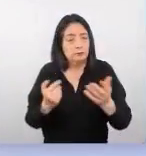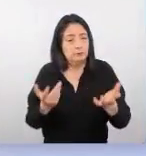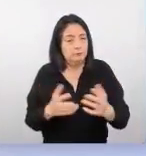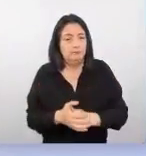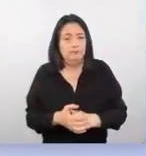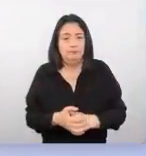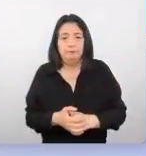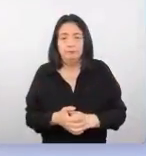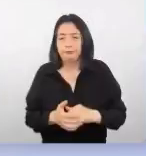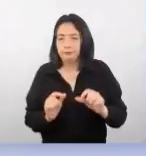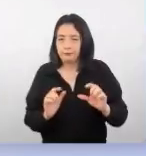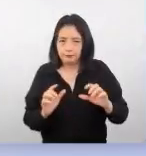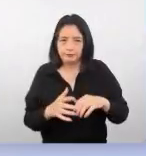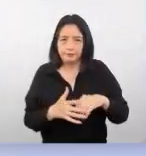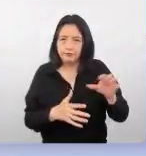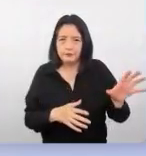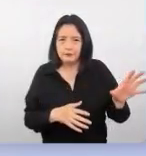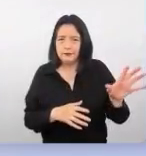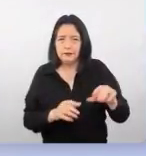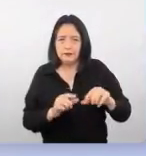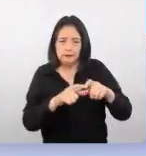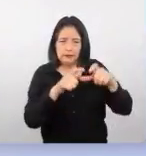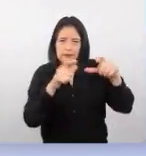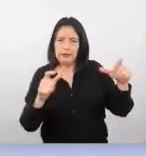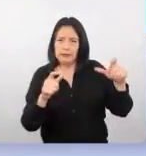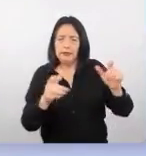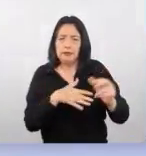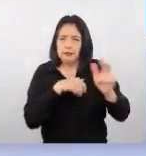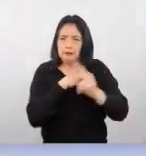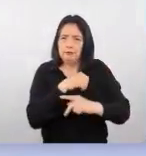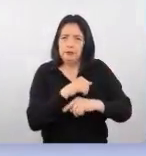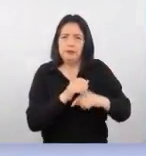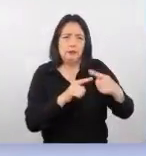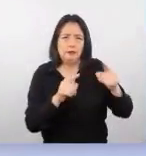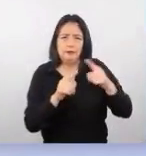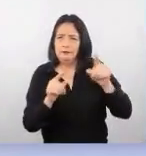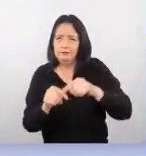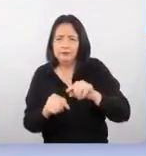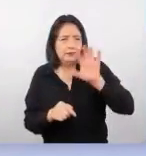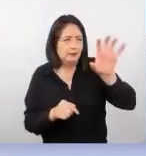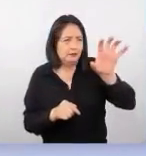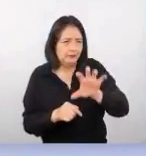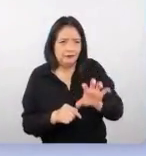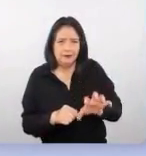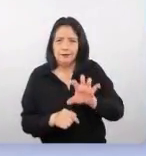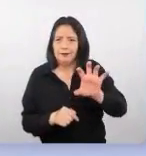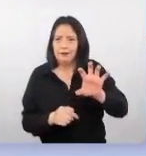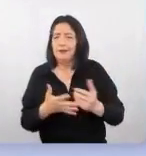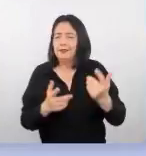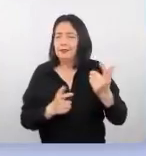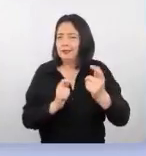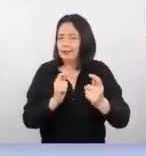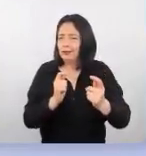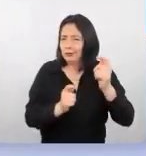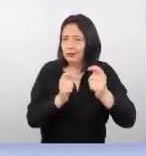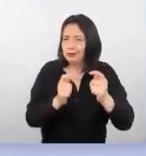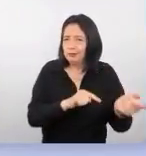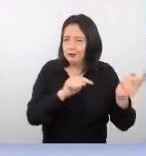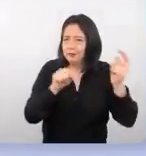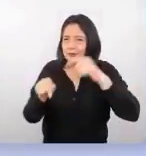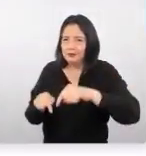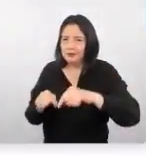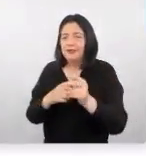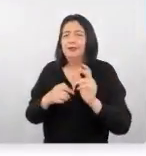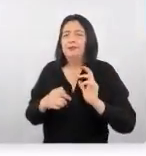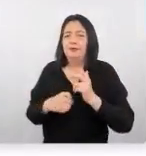dentro de este gran país tenemos diferentes matices dentro del turista que estaríamos atrayendo a nuestro